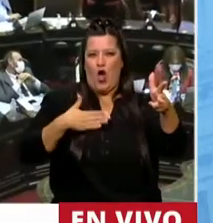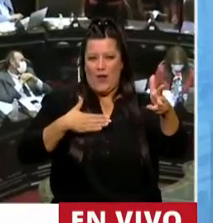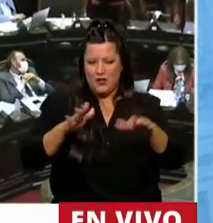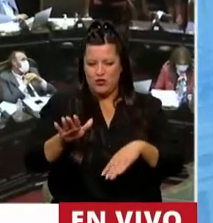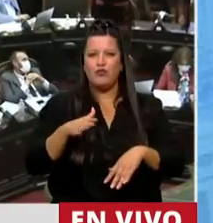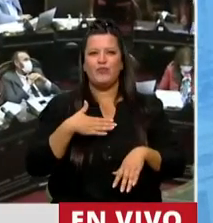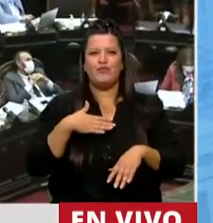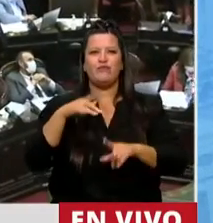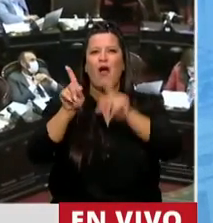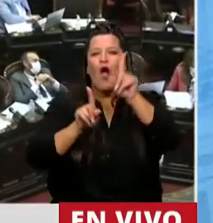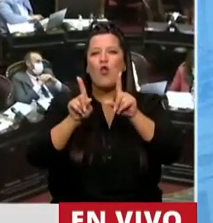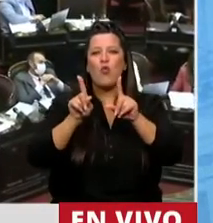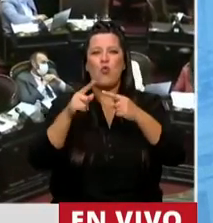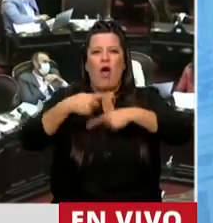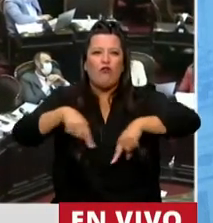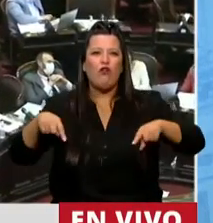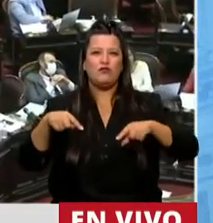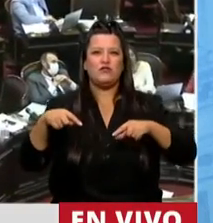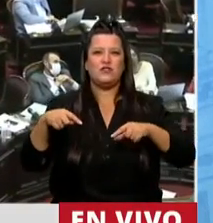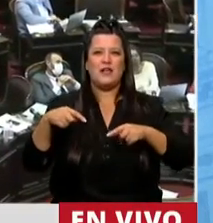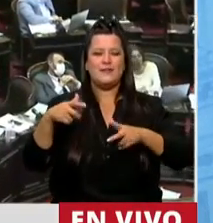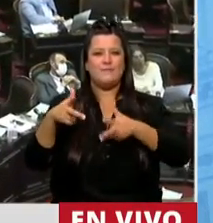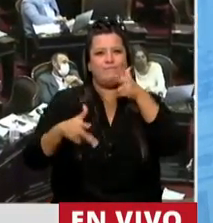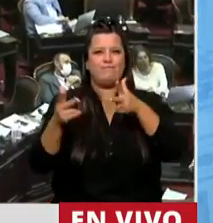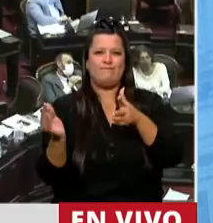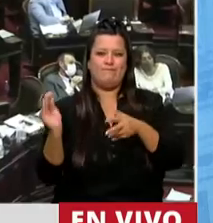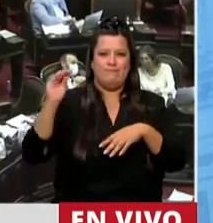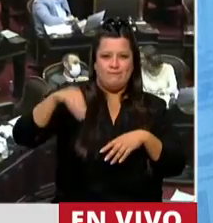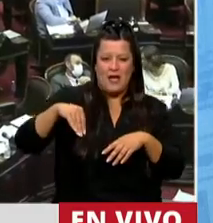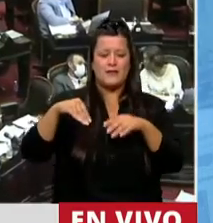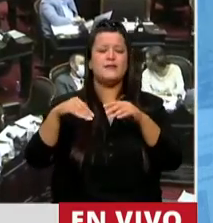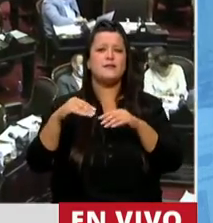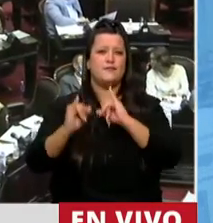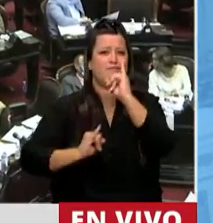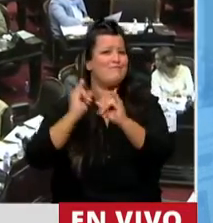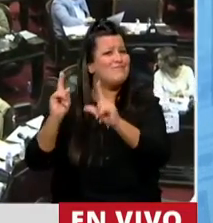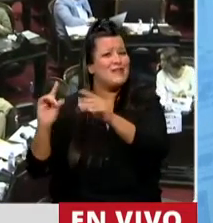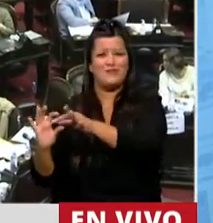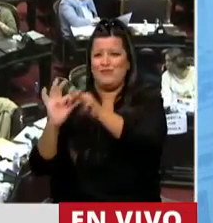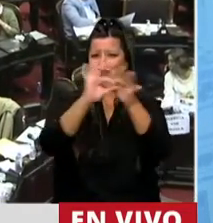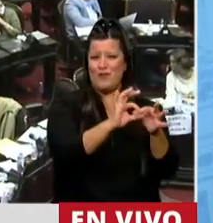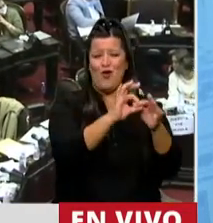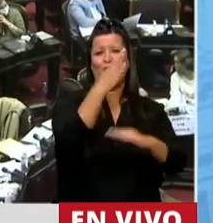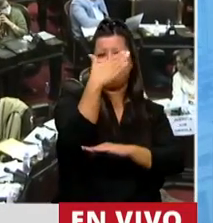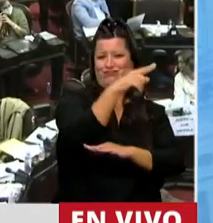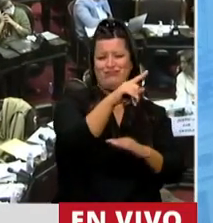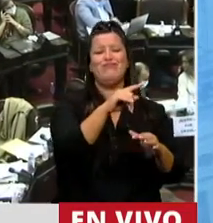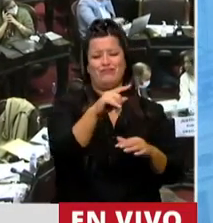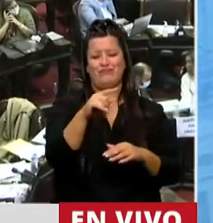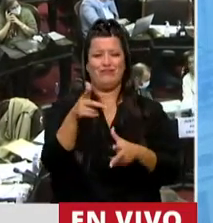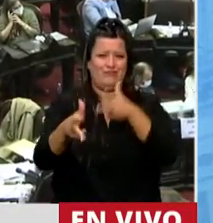elementos que pueden agregar argumentación en el mismo sentido de lo planteado por el diputado.